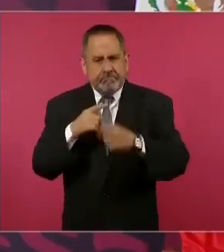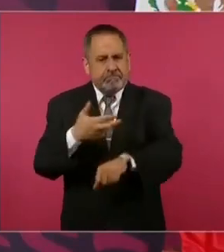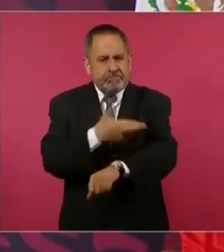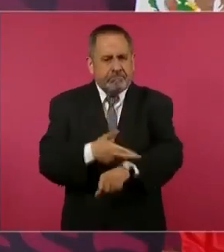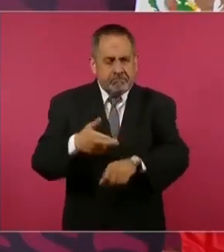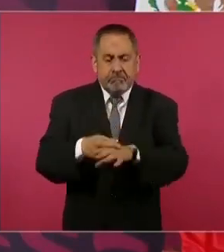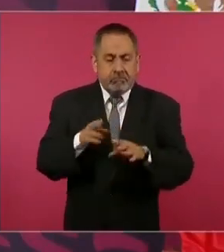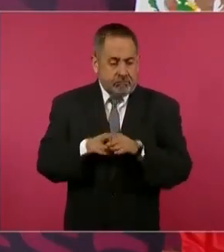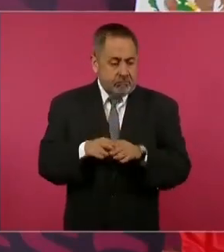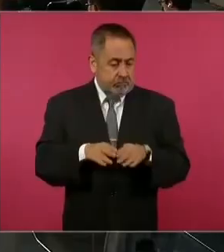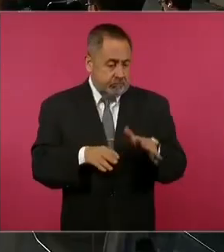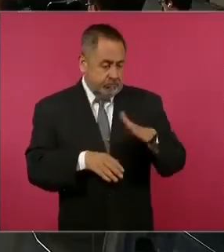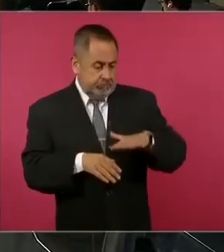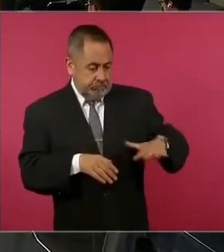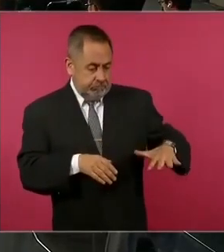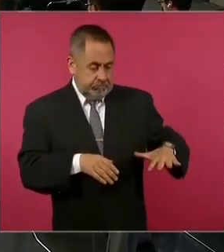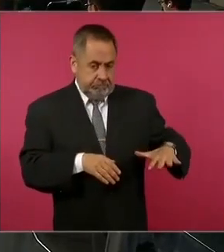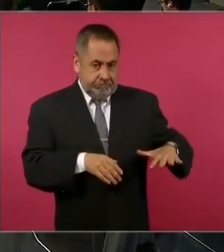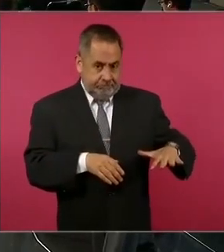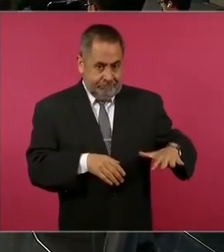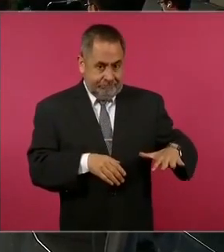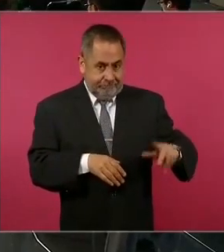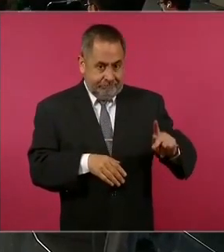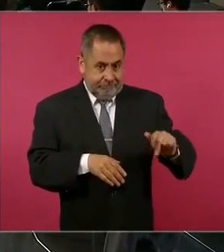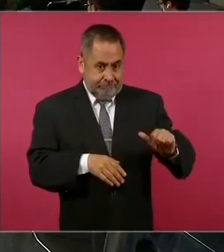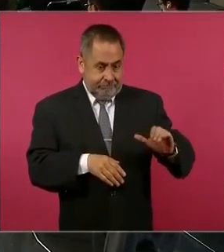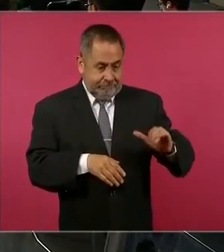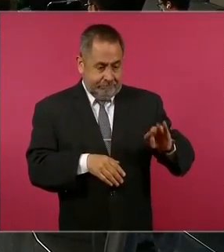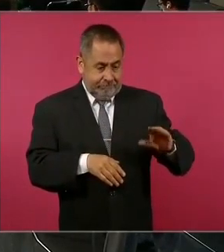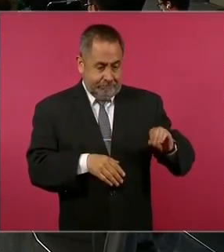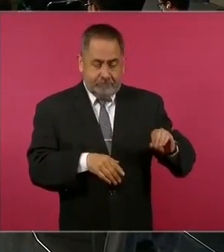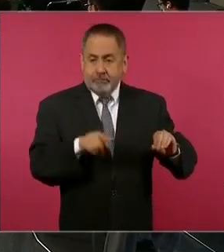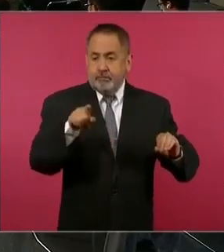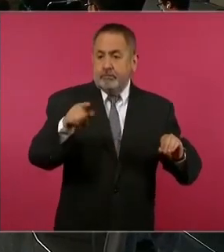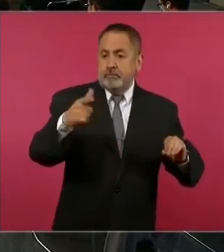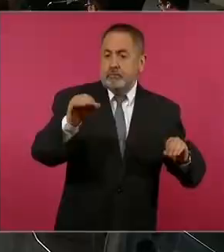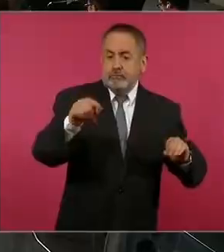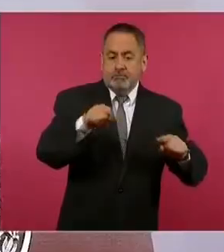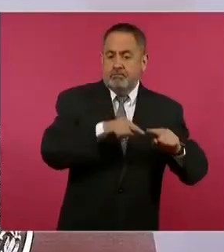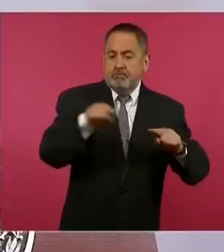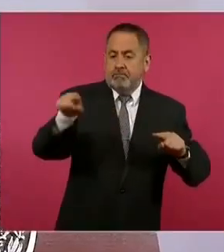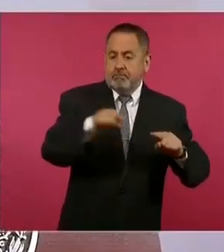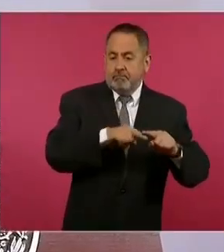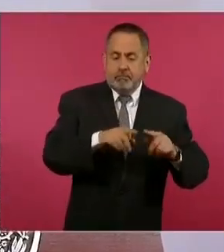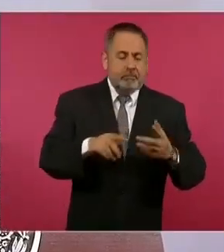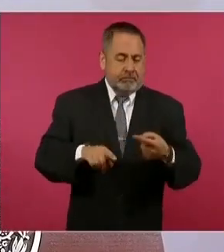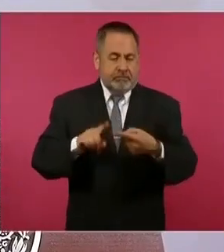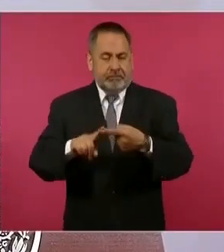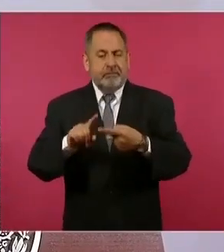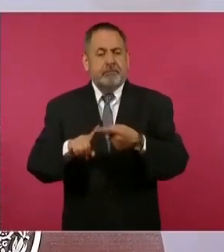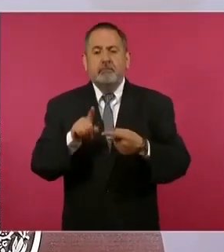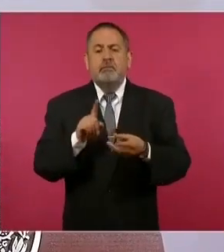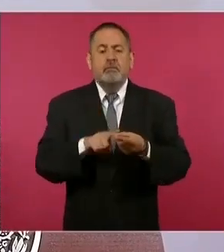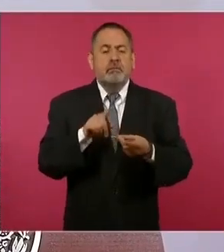los dos océanos y llegó a la conclusión de que los tres mejores eran Tehuantepec,